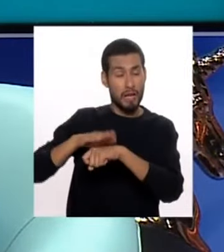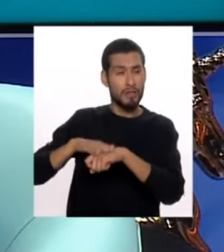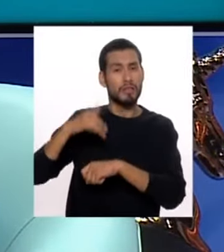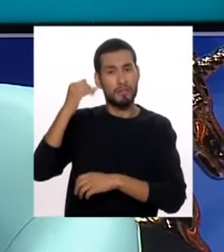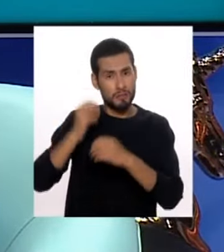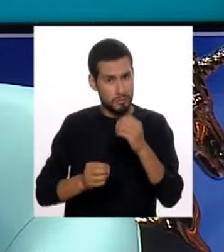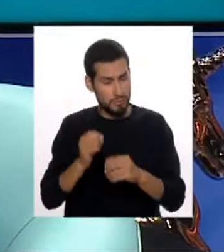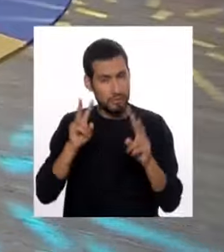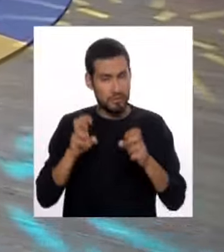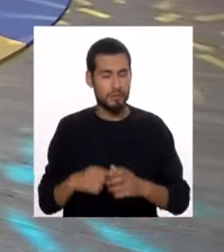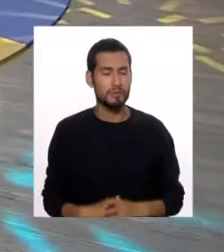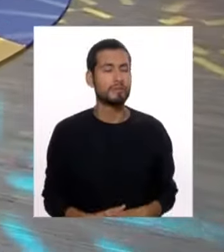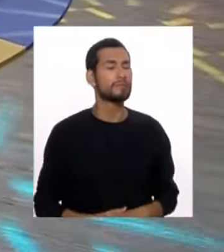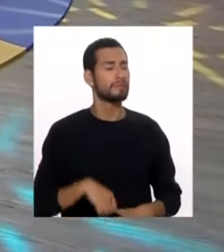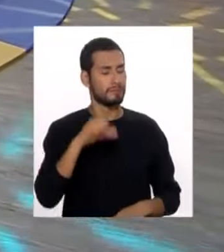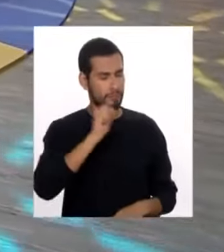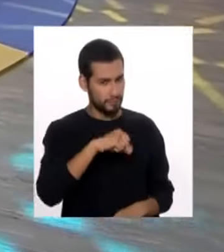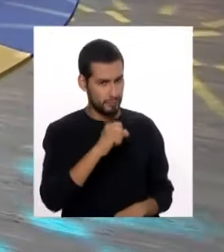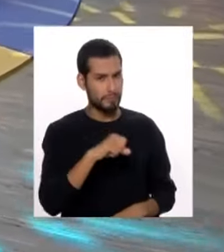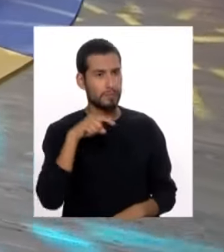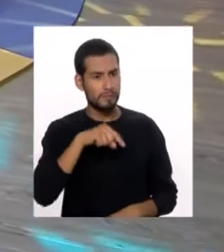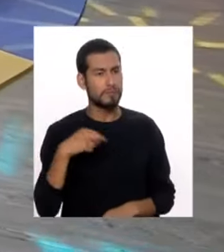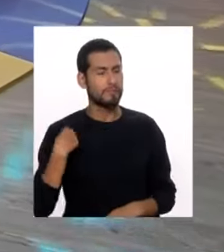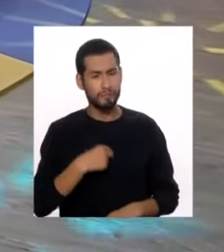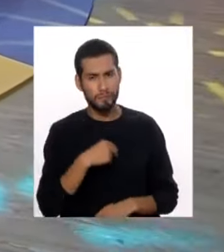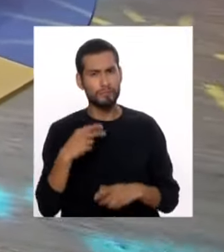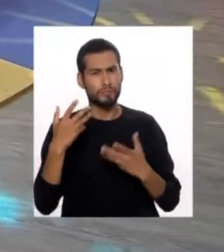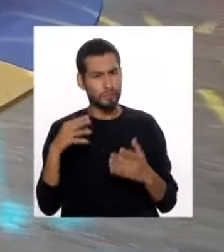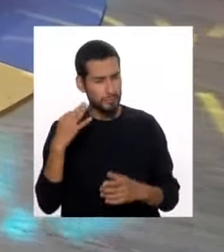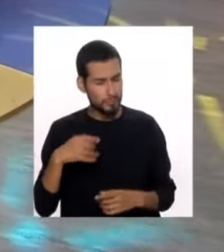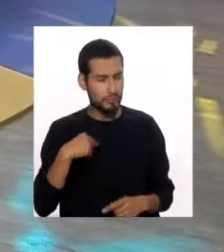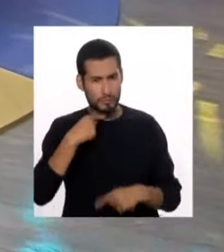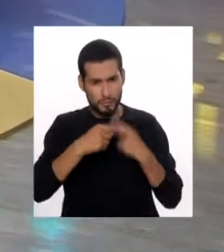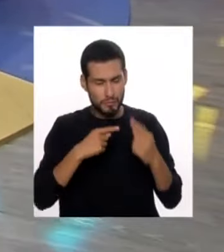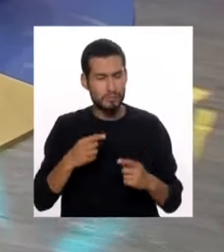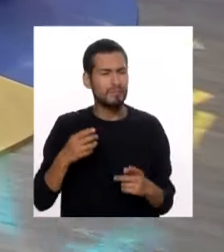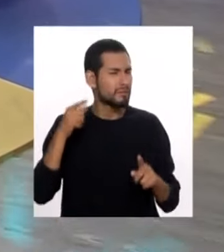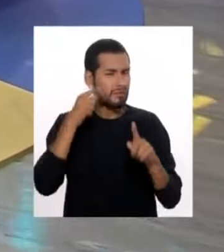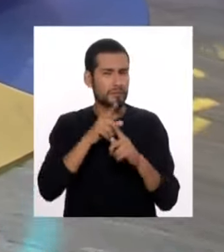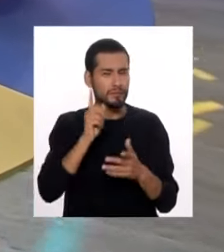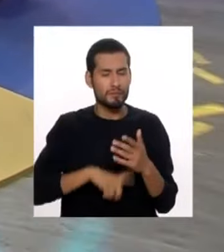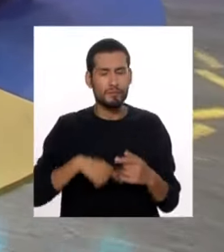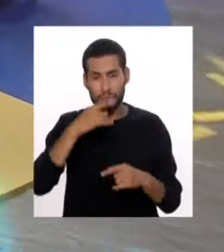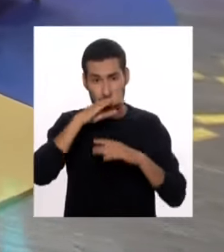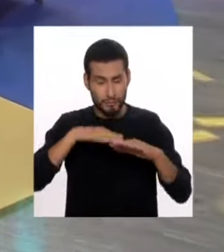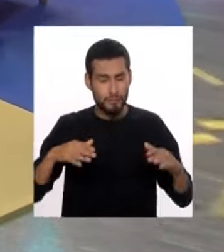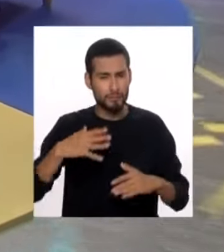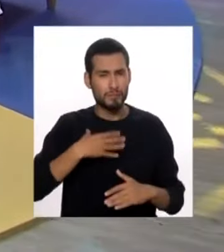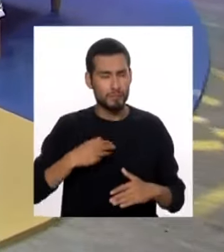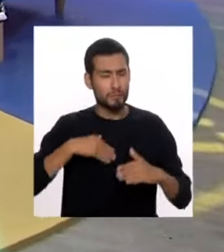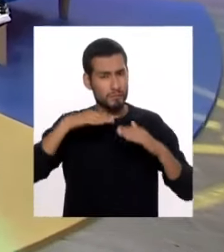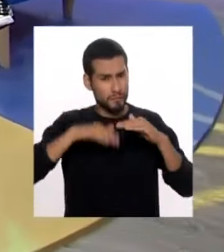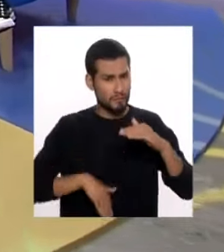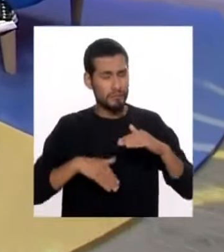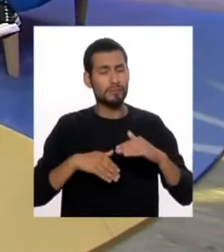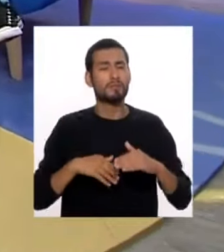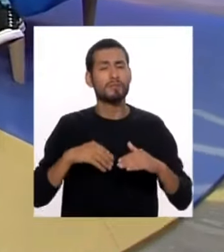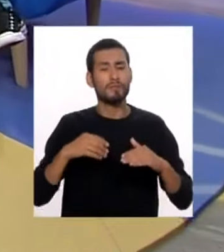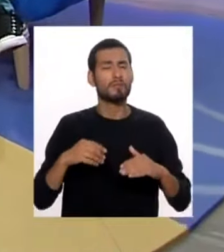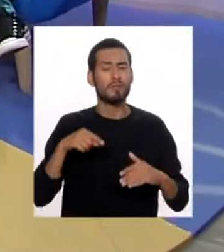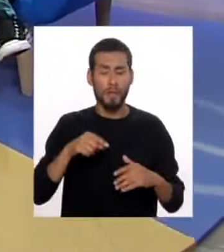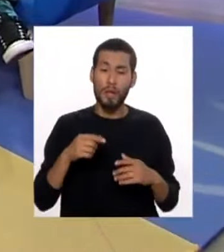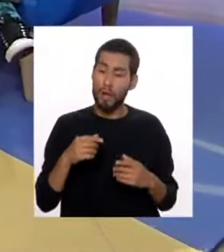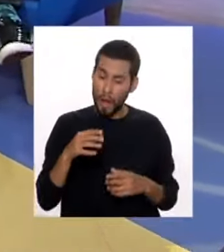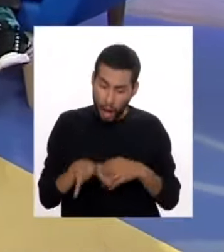solucionar el tema. Exactamente, Fátima. Eso es lo que nosotros siempre decimos. Estamos hablando de niños menores de edad en formación,